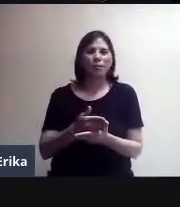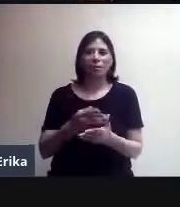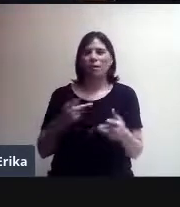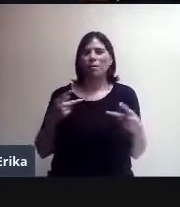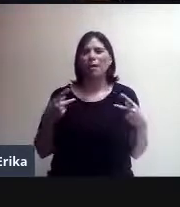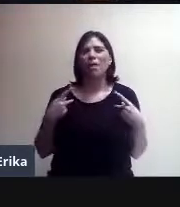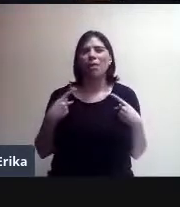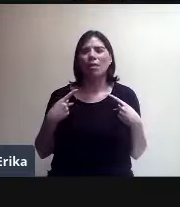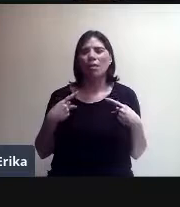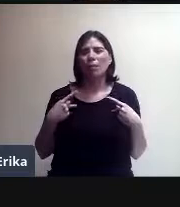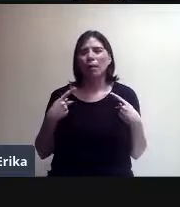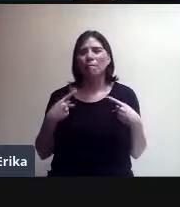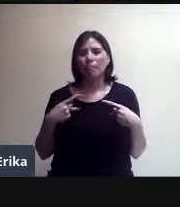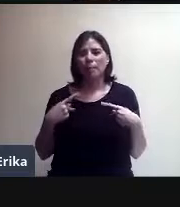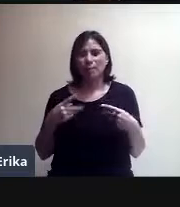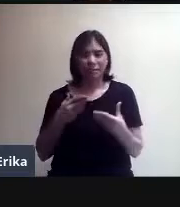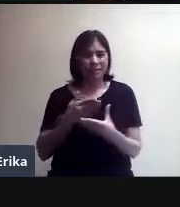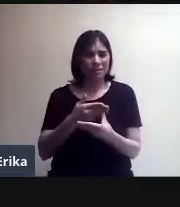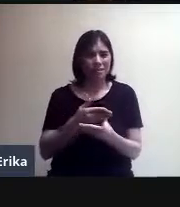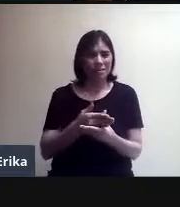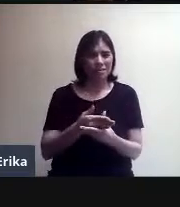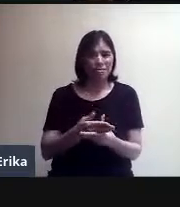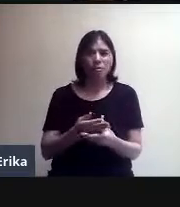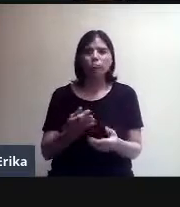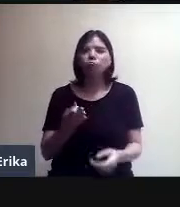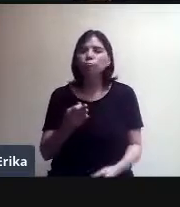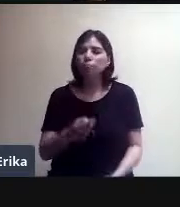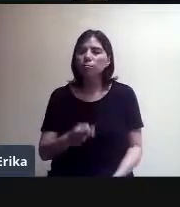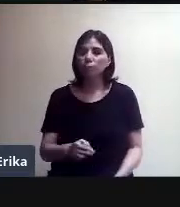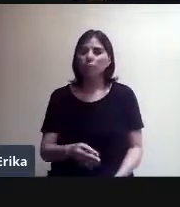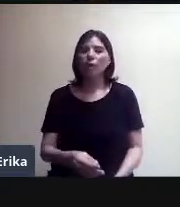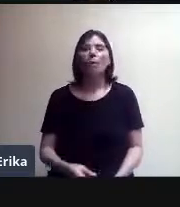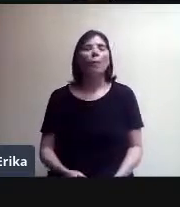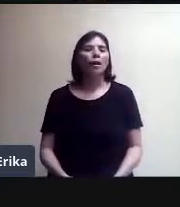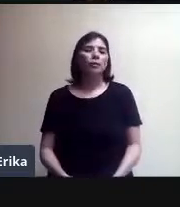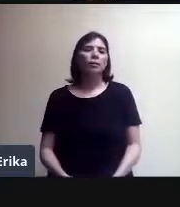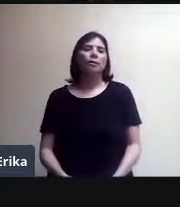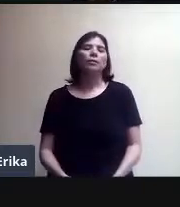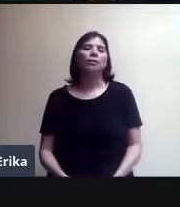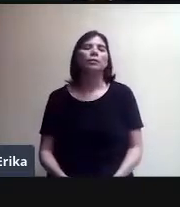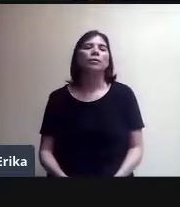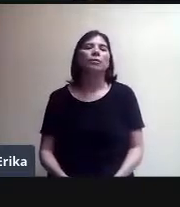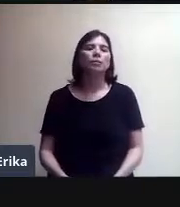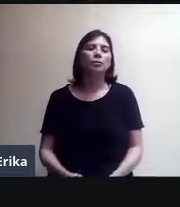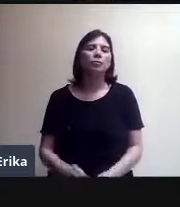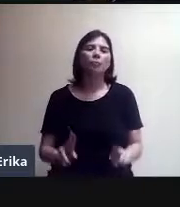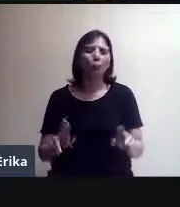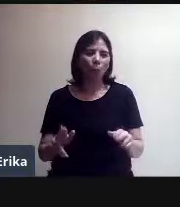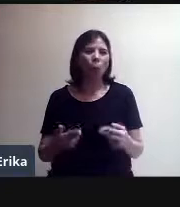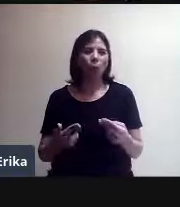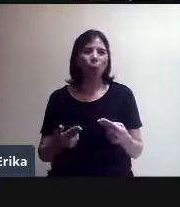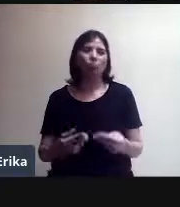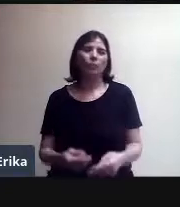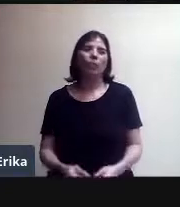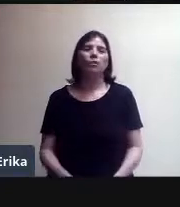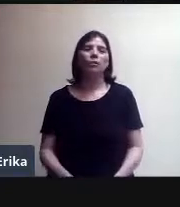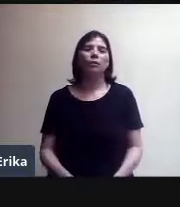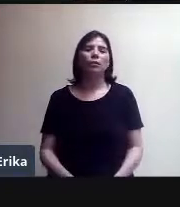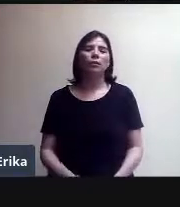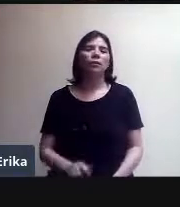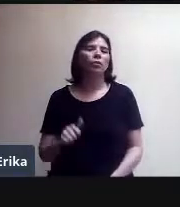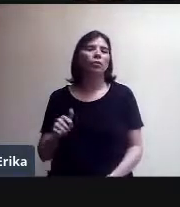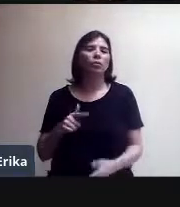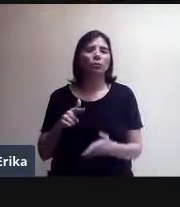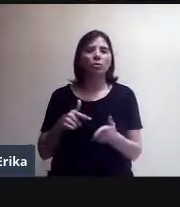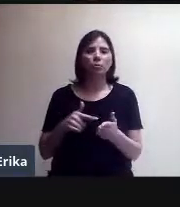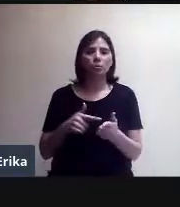saben, el hermano mayor entraba a hacer bromas y los maestros no lo podían expulsar. O en otras plataformas de, si todos pueden silenciar, podían silenciar al